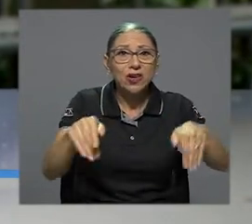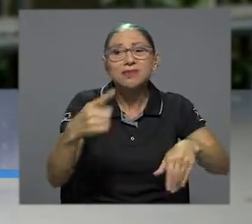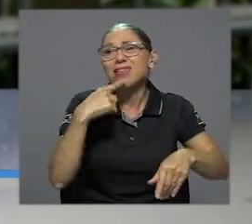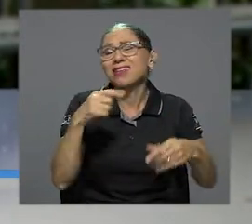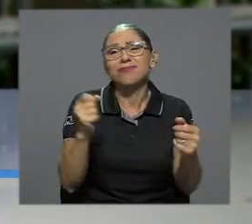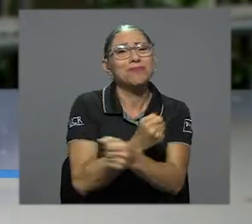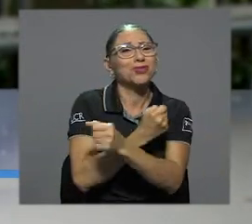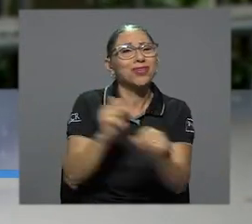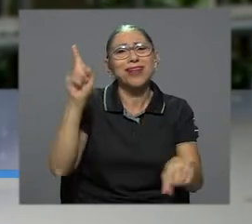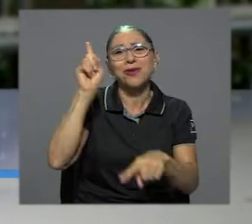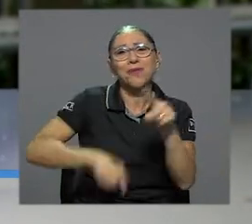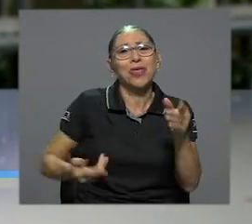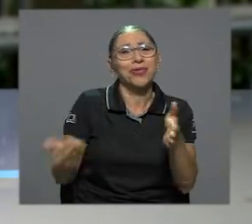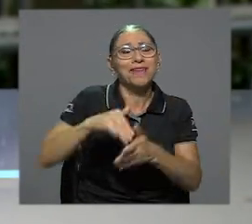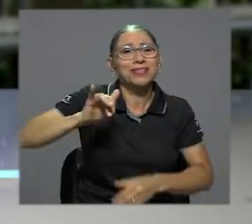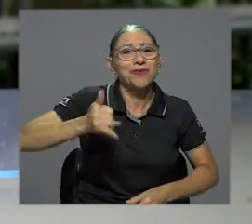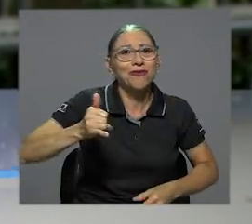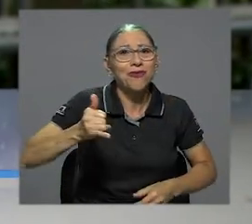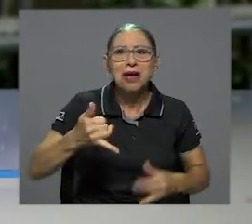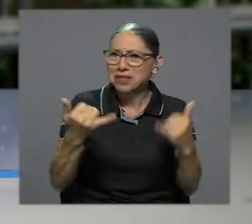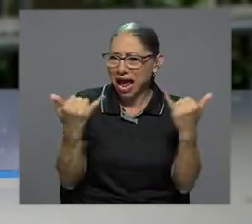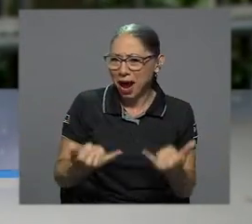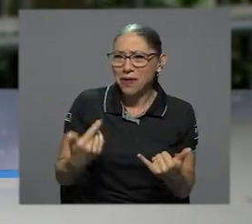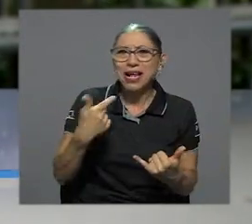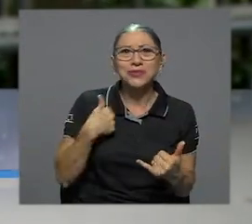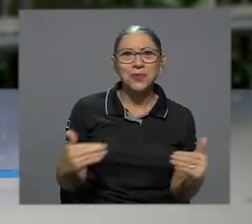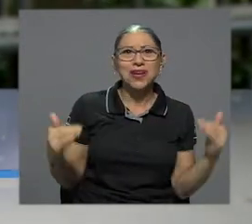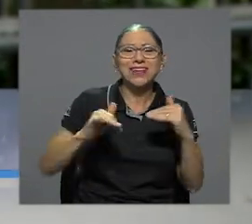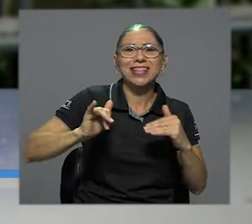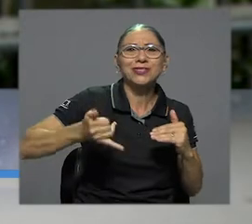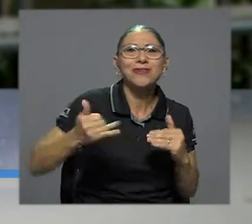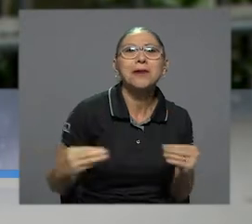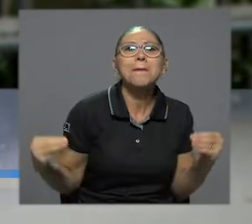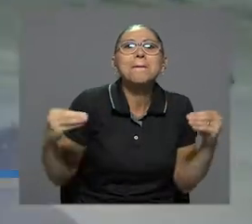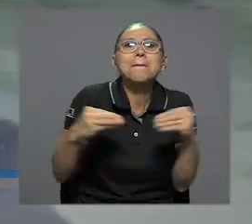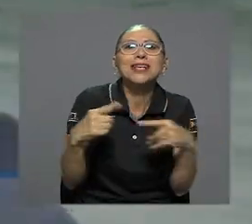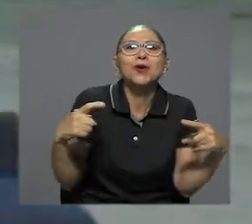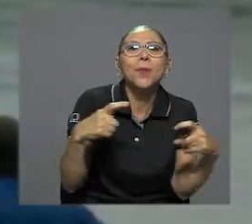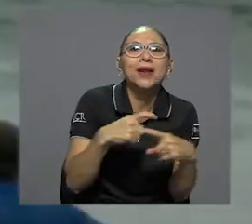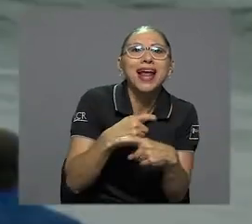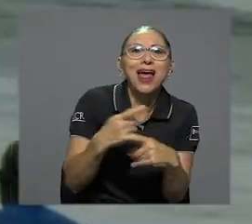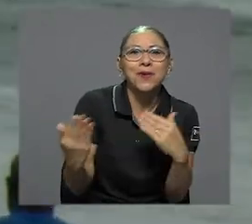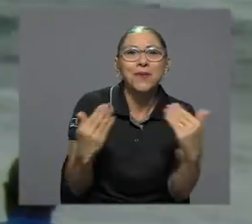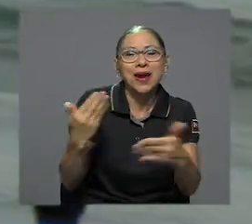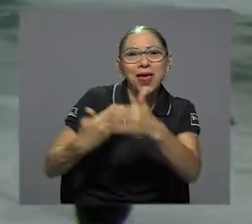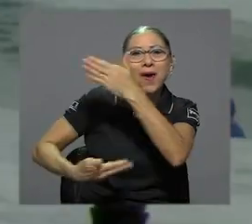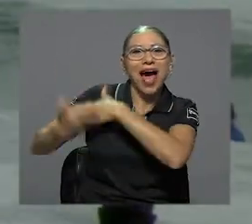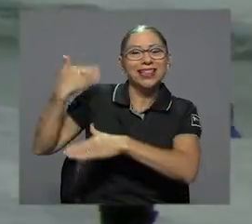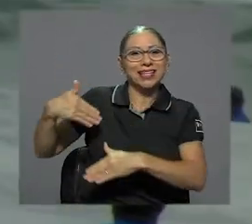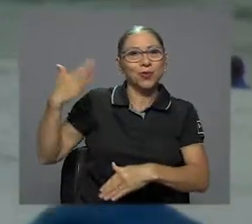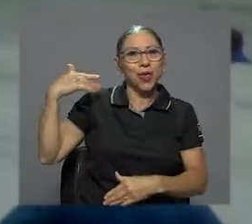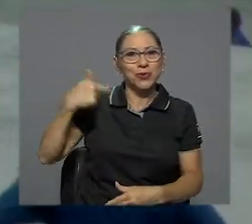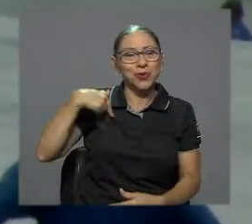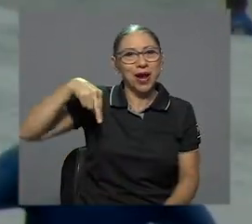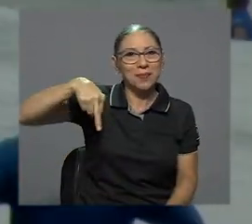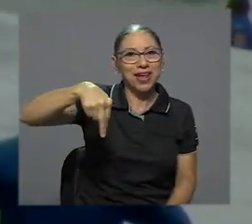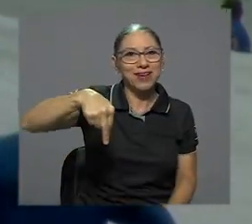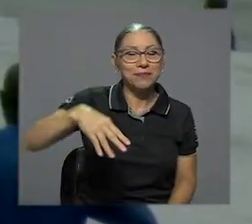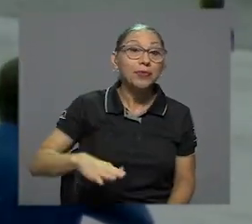dijeron que era imposible que volviera a surfear. Y ahorita estoy haciendo inclusive un nivel de surfing más complicado de lo que antes hacía que cuando caminaba.